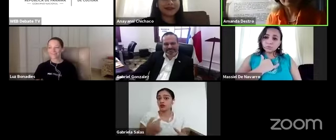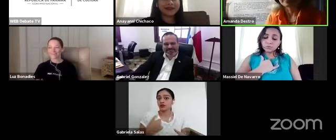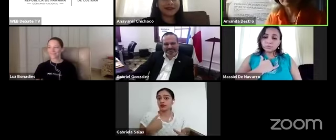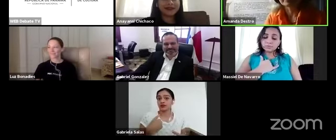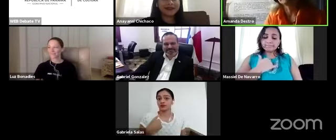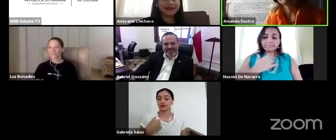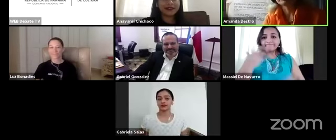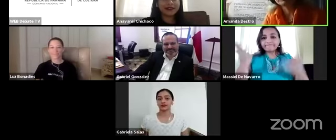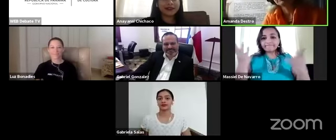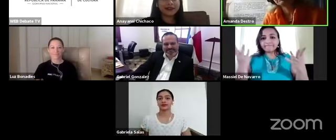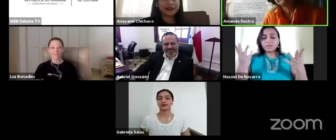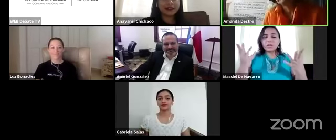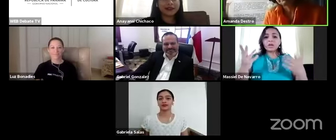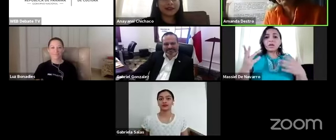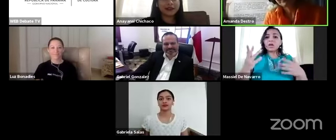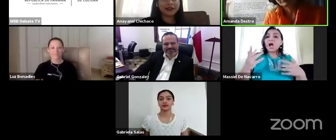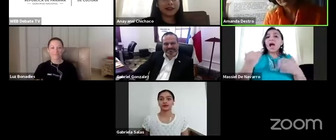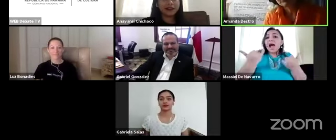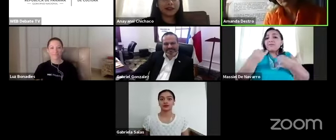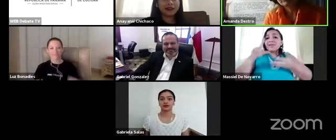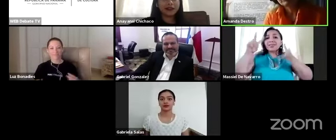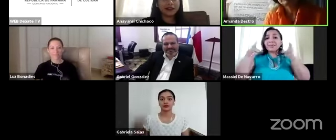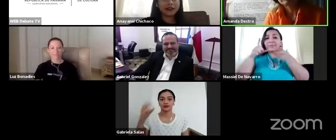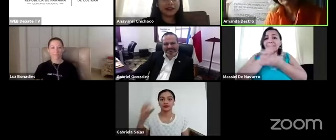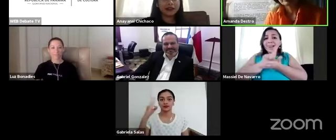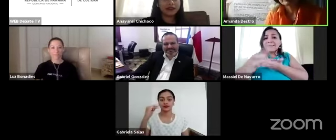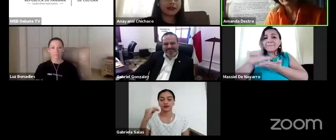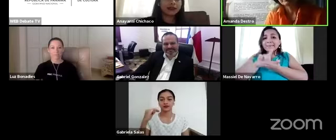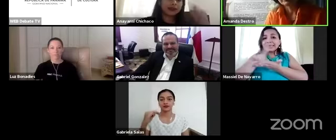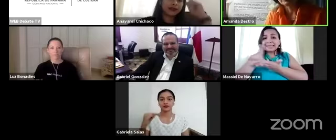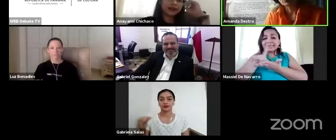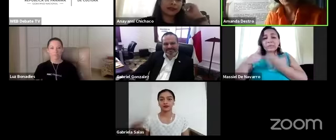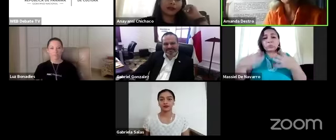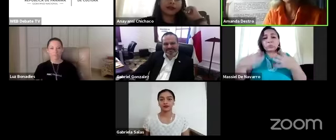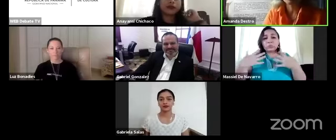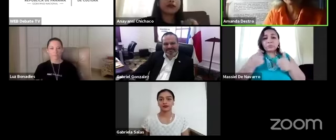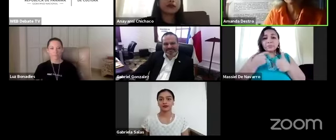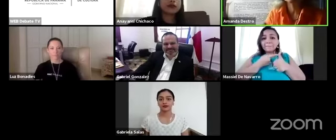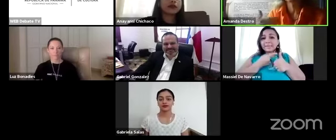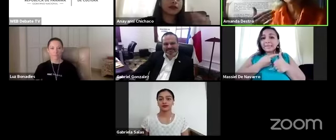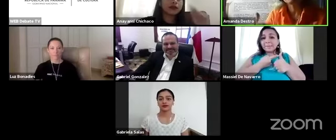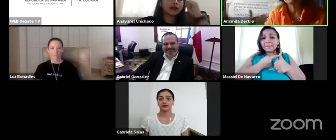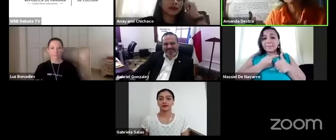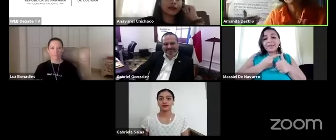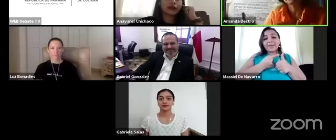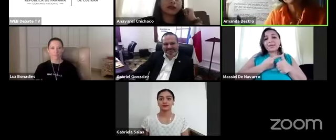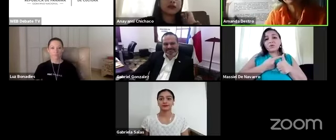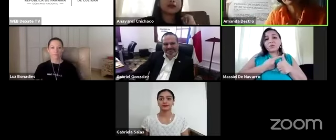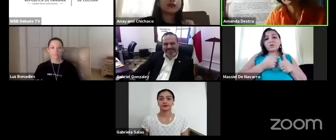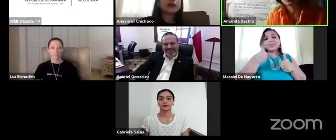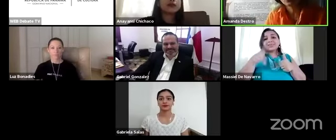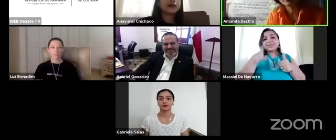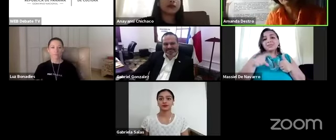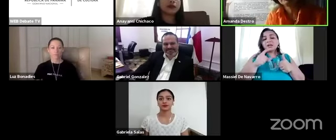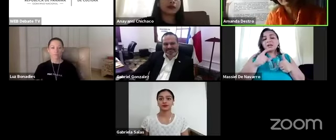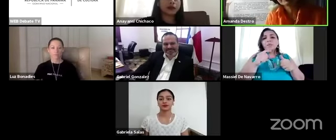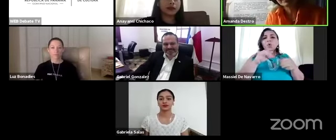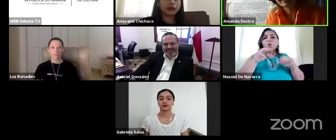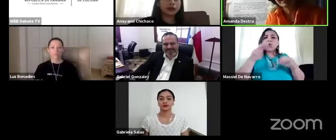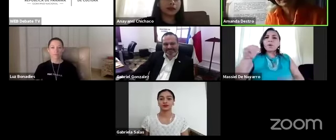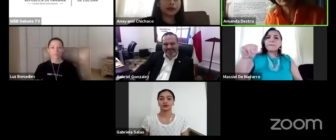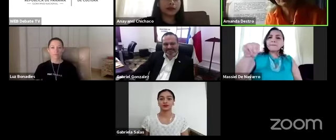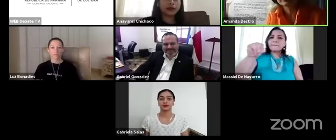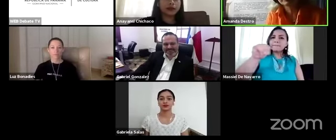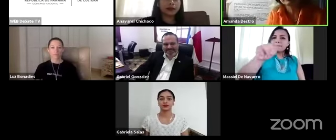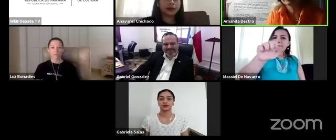la desinfección primero que todo un manual para poder saber cuáles van a